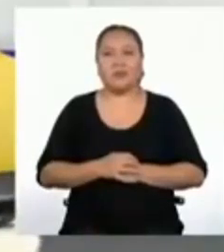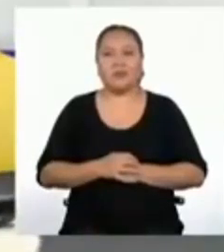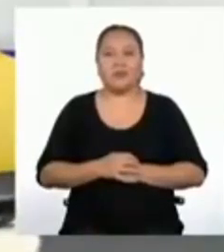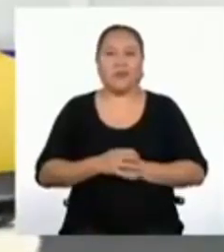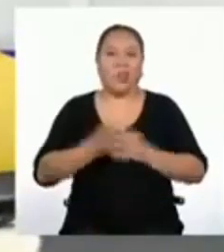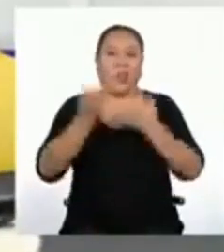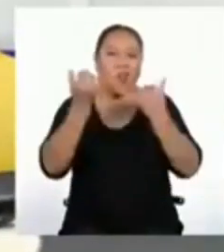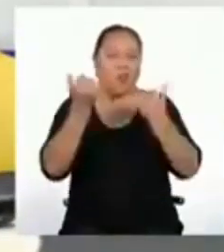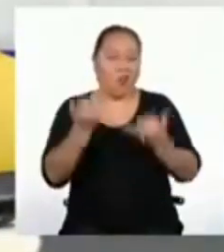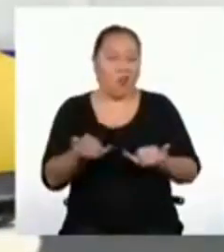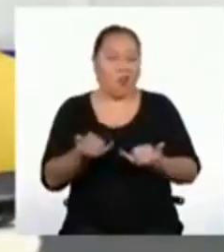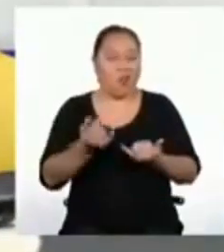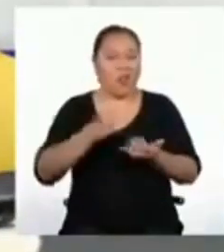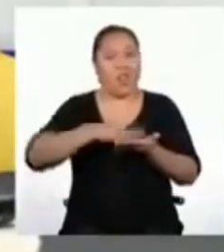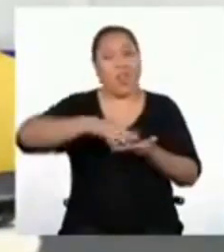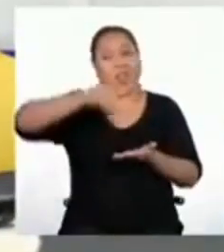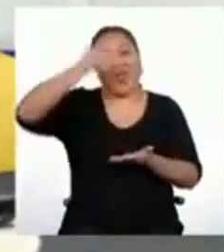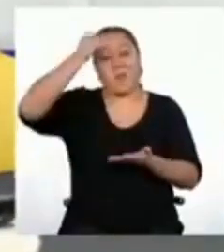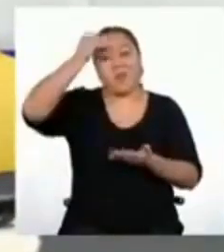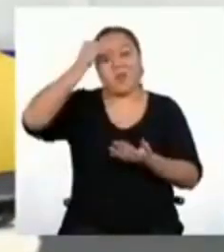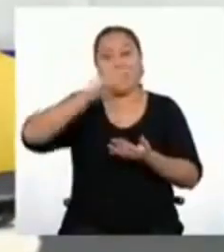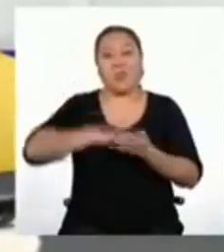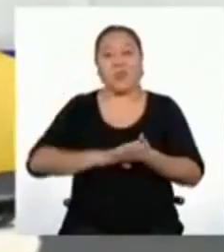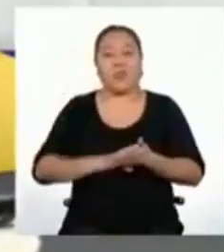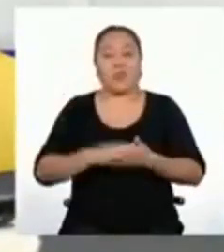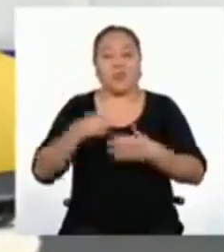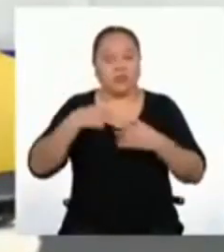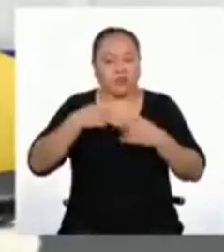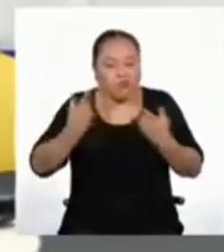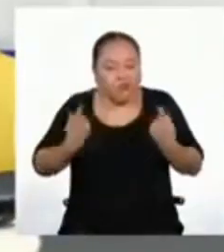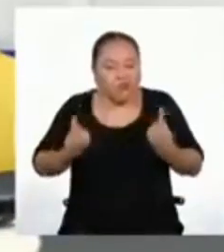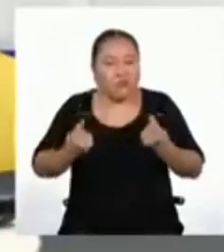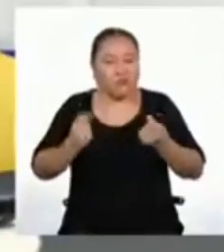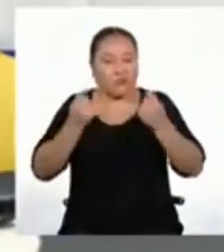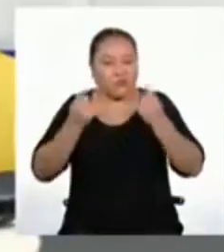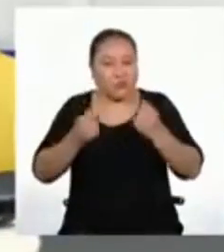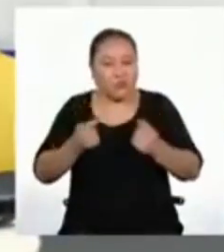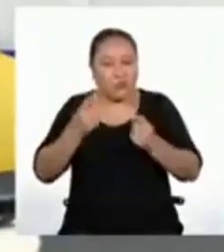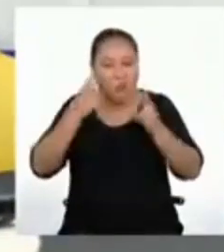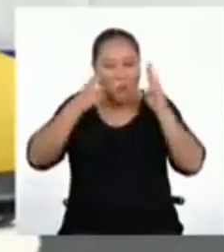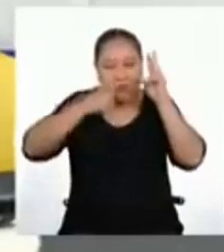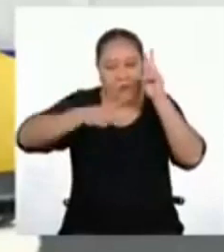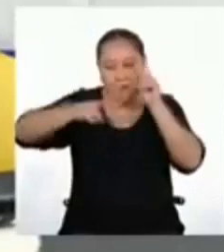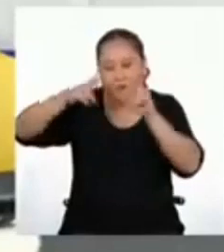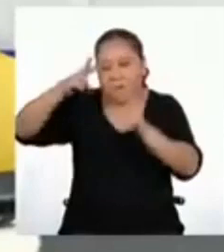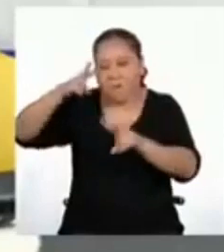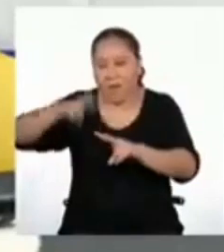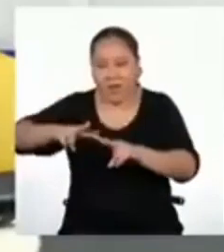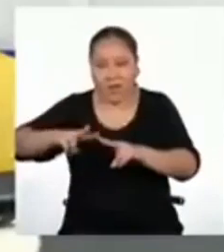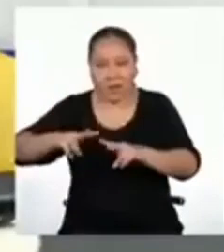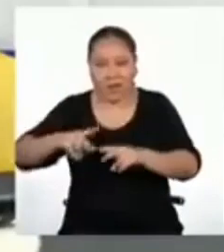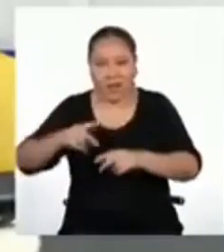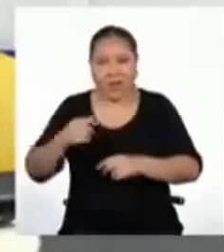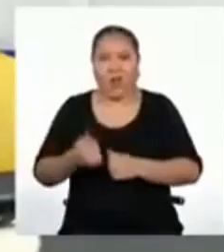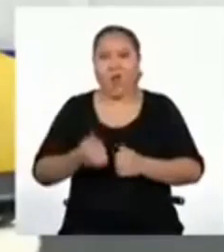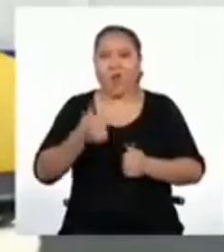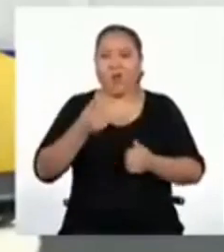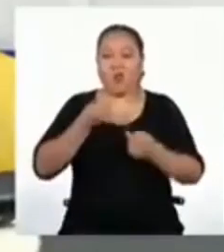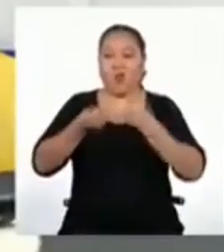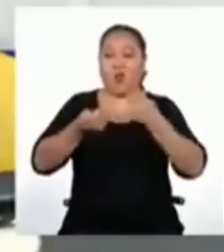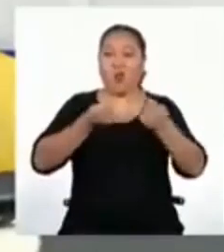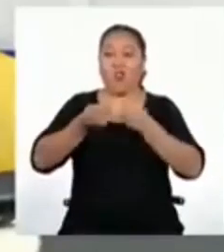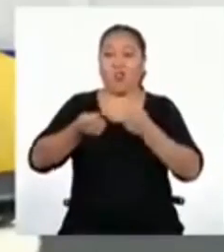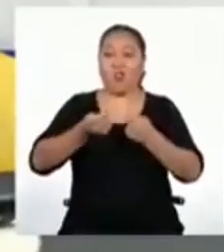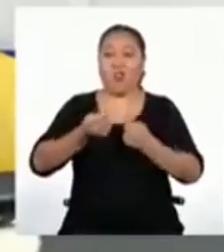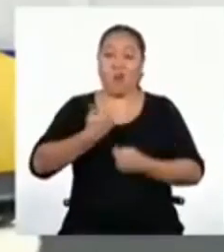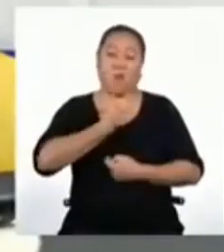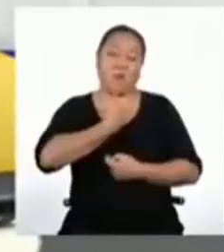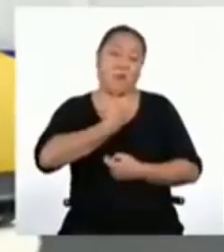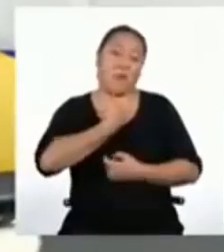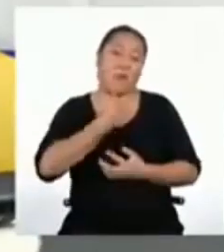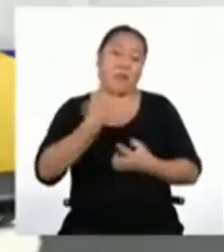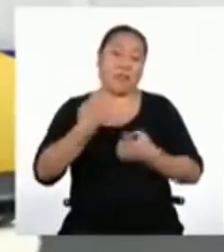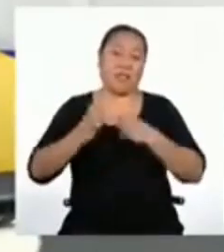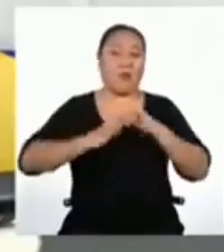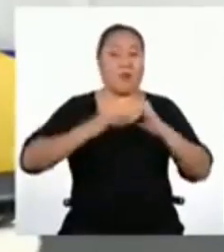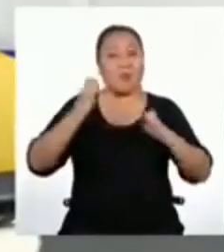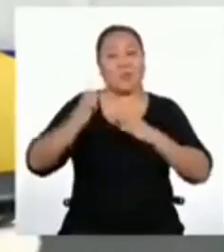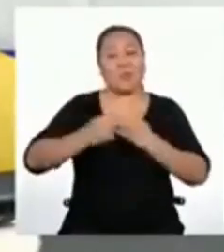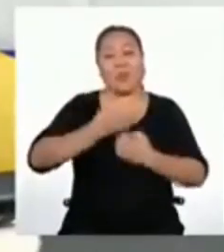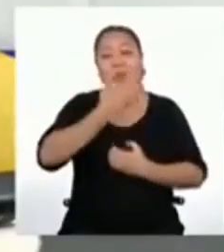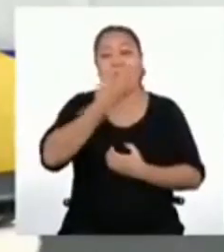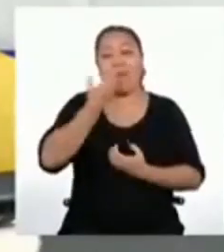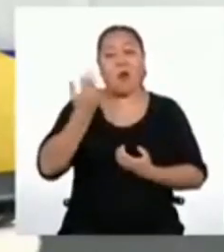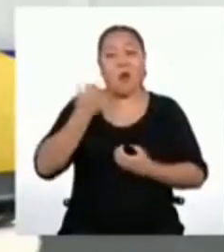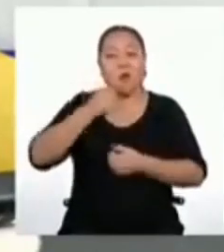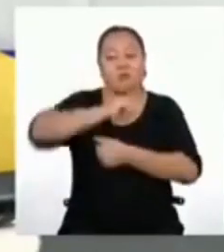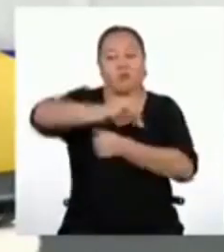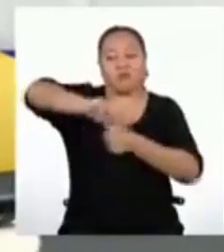Hoy he aprendido que con voluntad podemos identificar y autorregular nuestras emociones para convivir